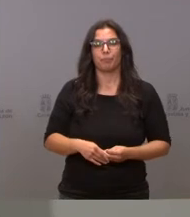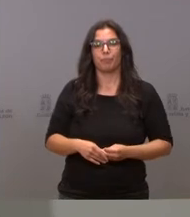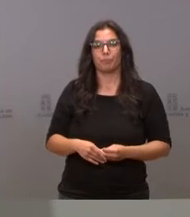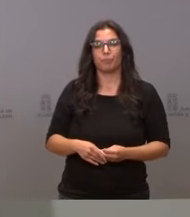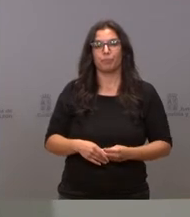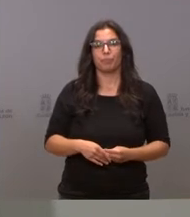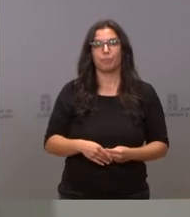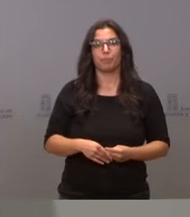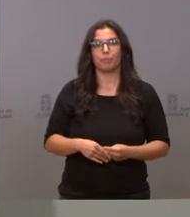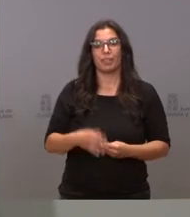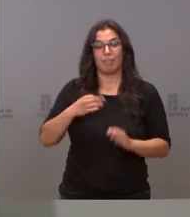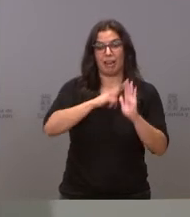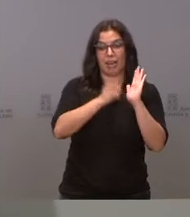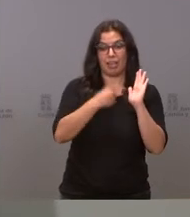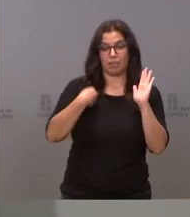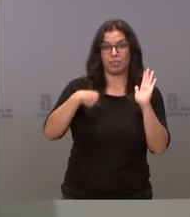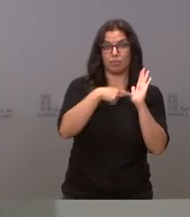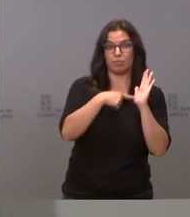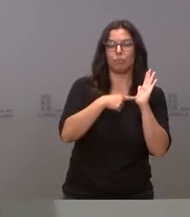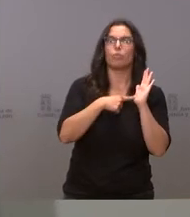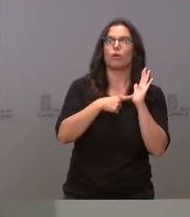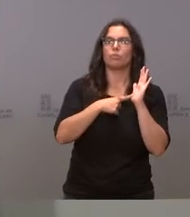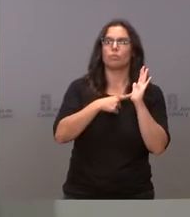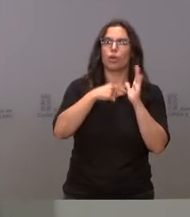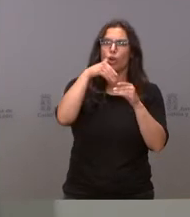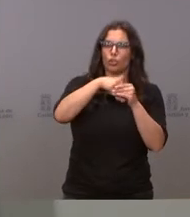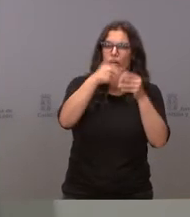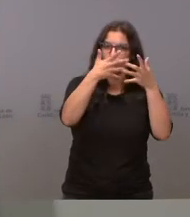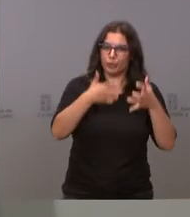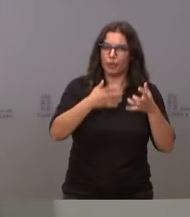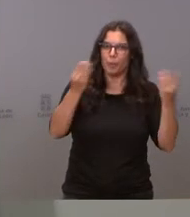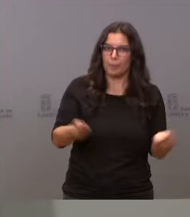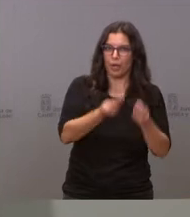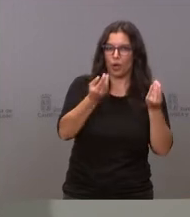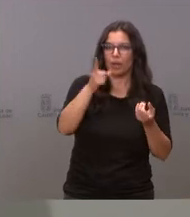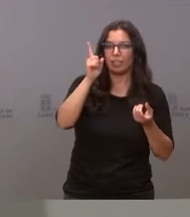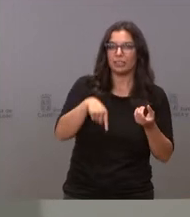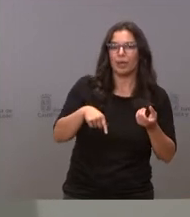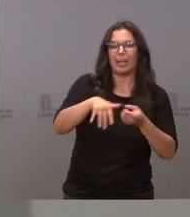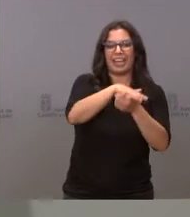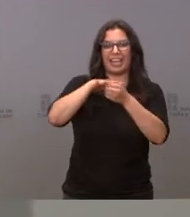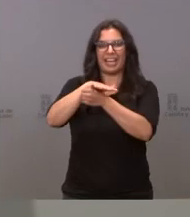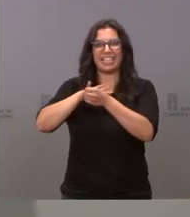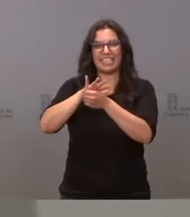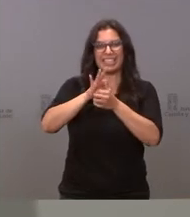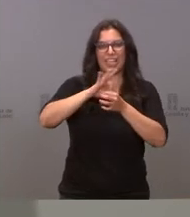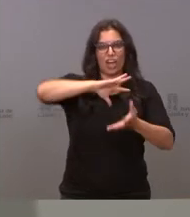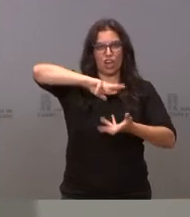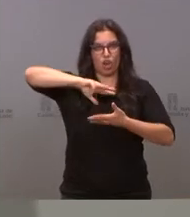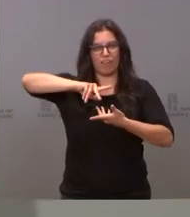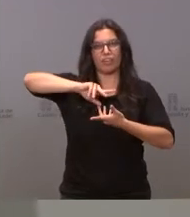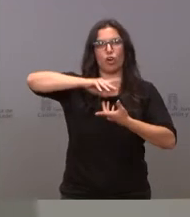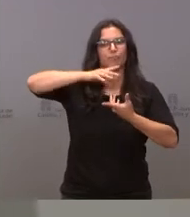el contenido de esta ley, de simplificar los espacios geográficos. Se van a